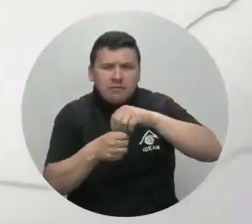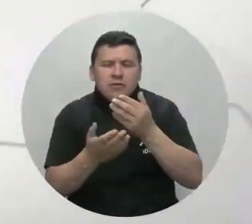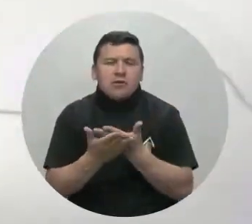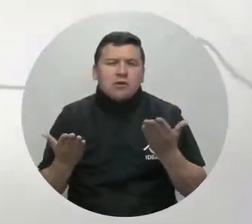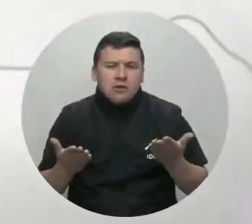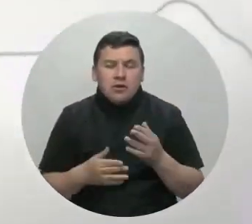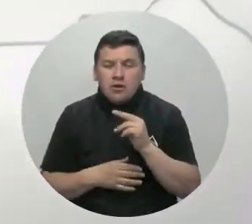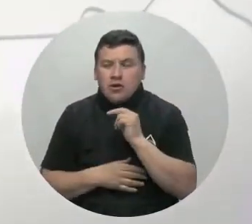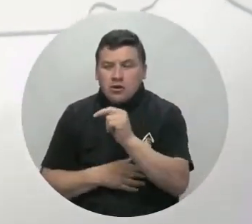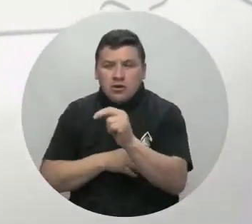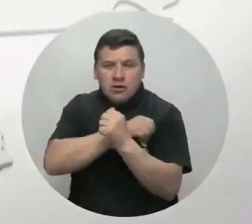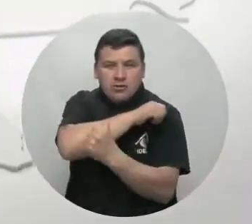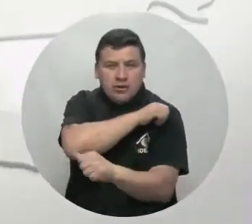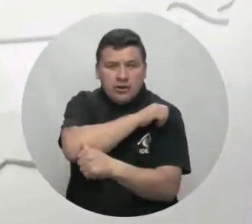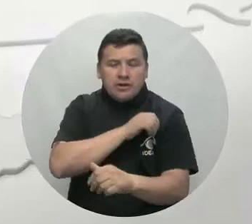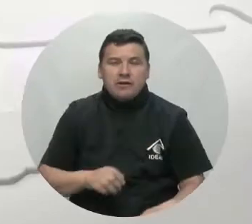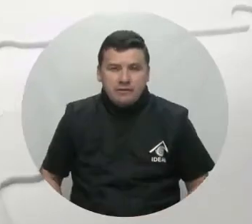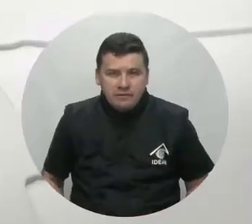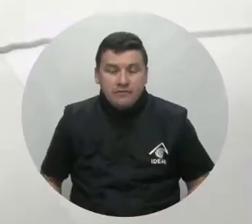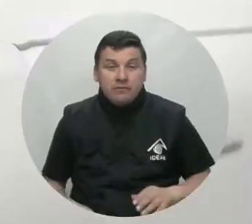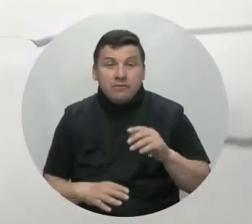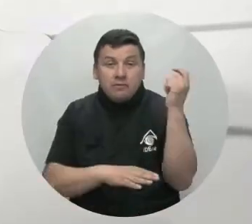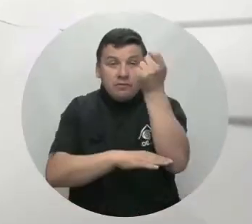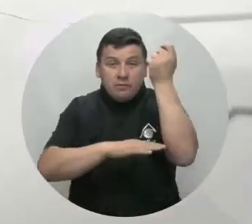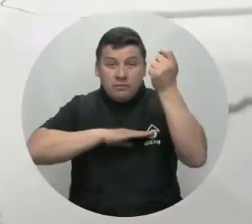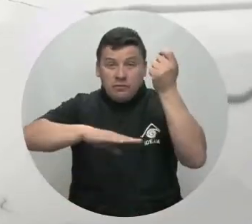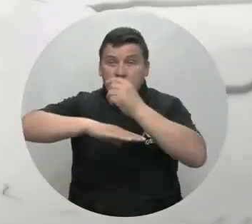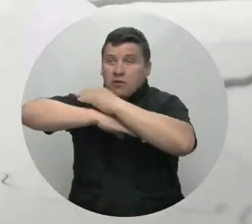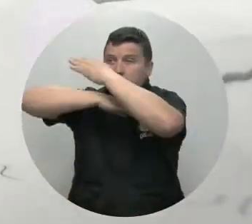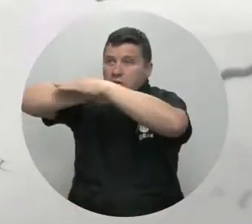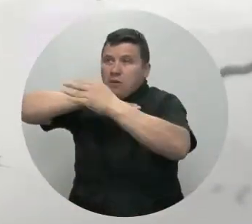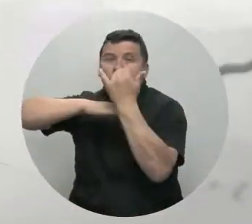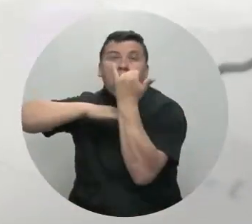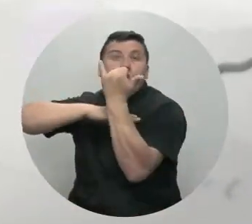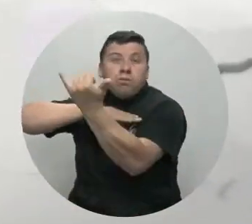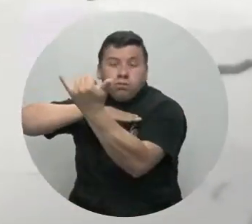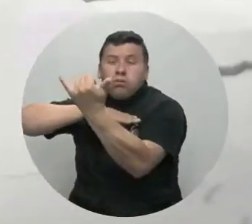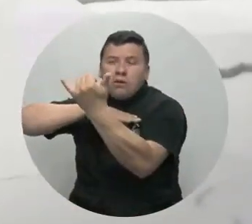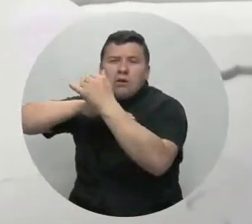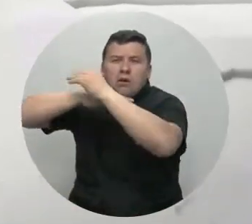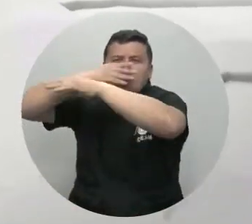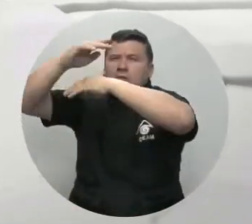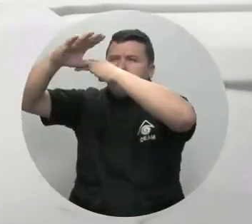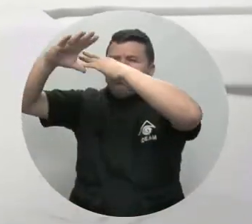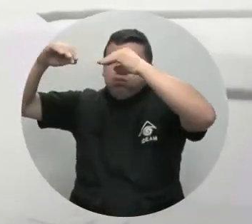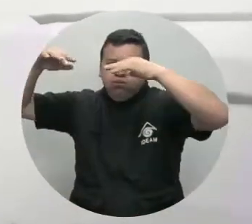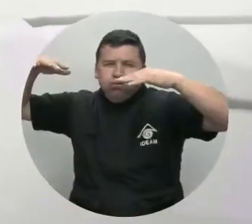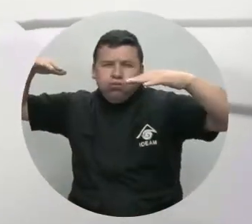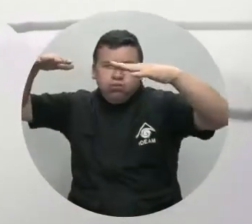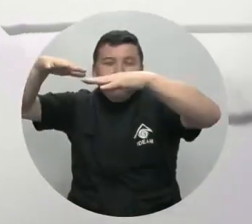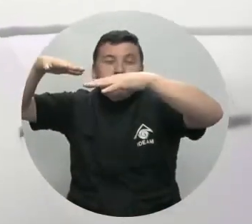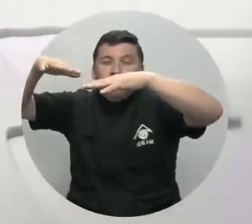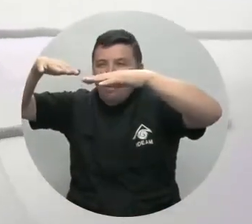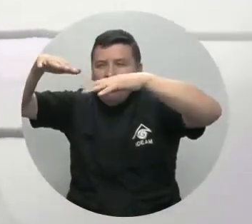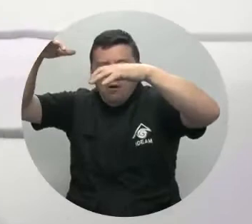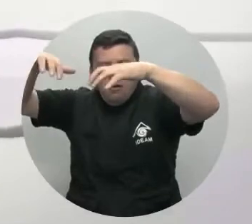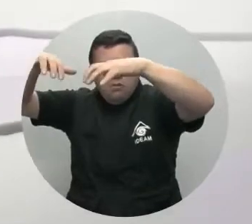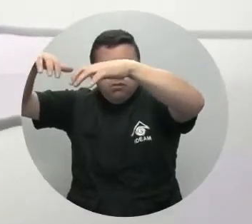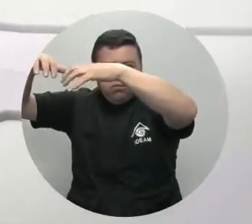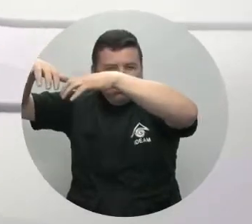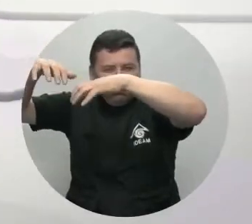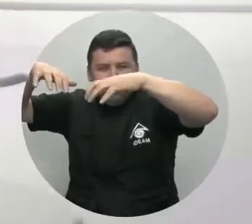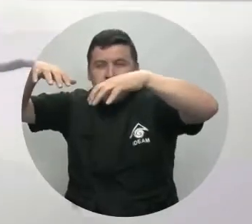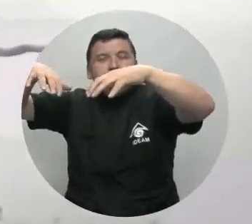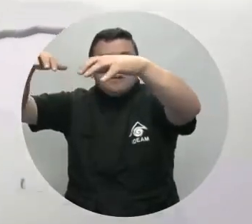y en sectores del norte de Boyacá. Sobre los llanos orientales tenemos presencia marcada también de nubes, pero con actividad variable